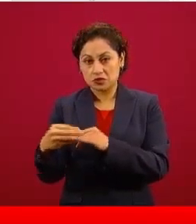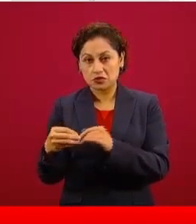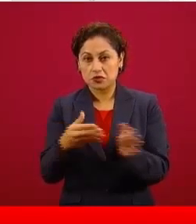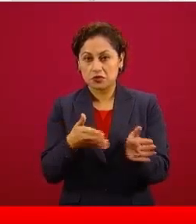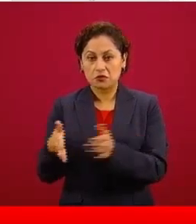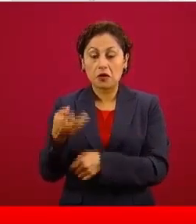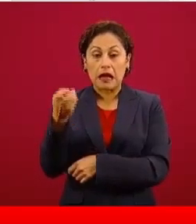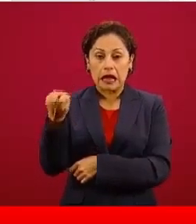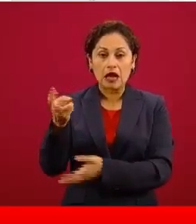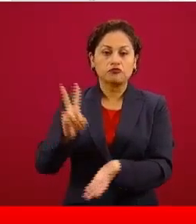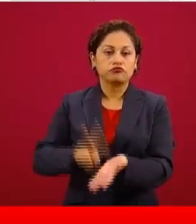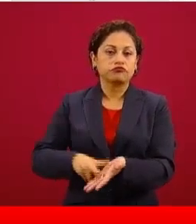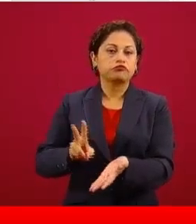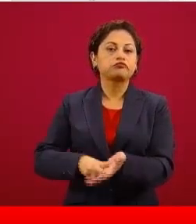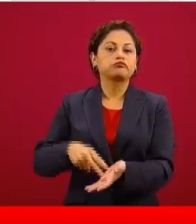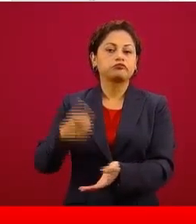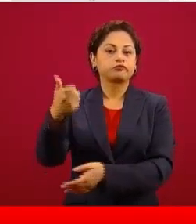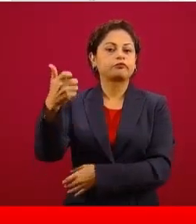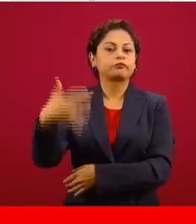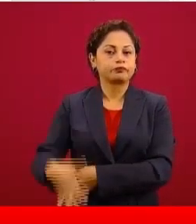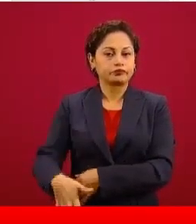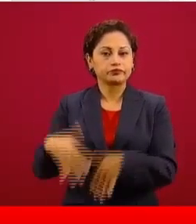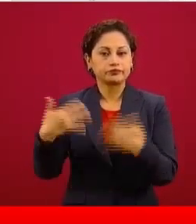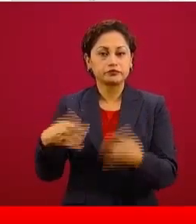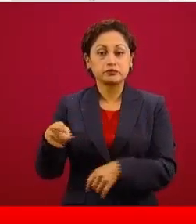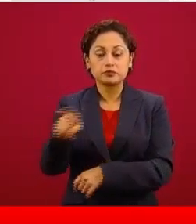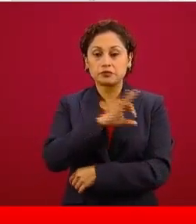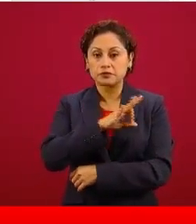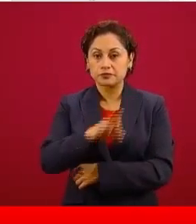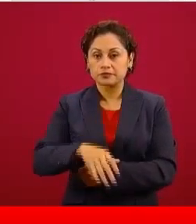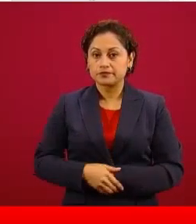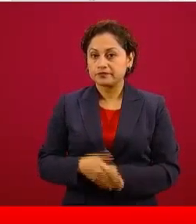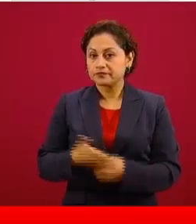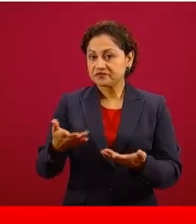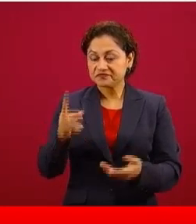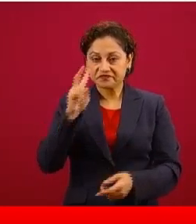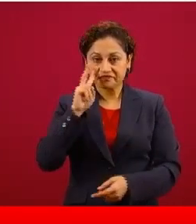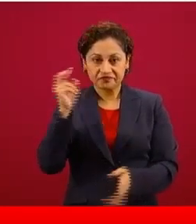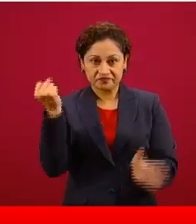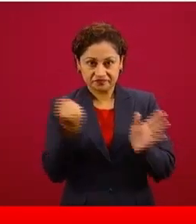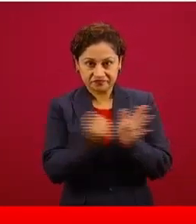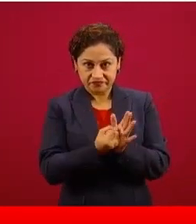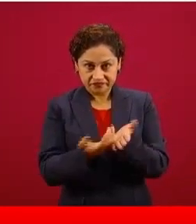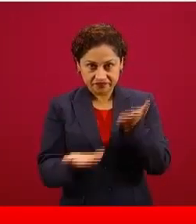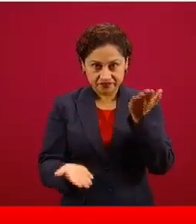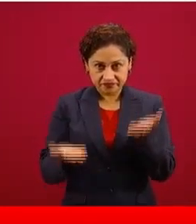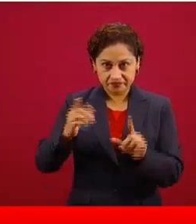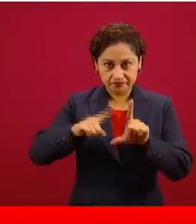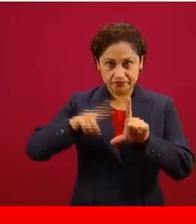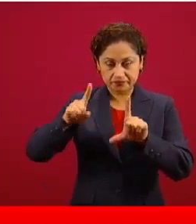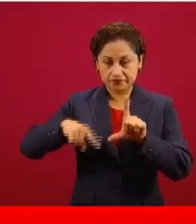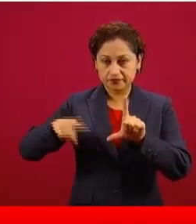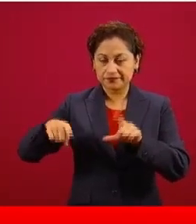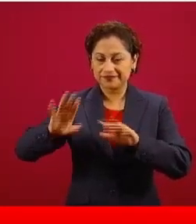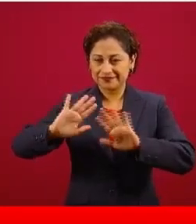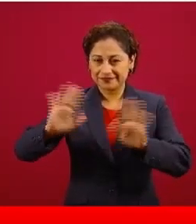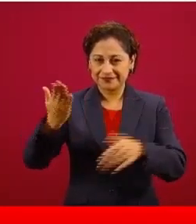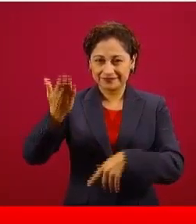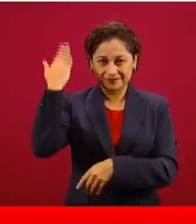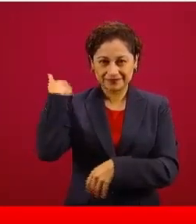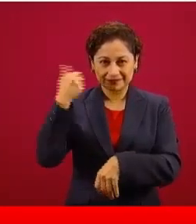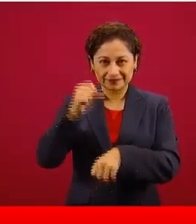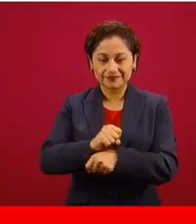la opción más baja, con el margen más bajo. Si lo vemos por marcas, como lo habíamos mencionado la semana